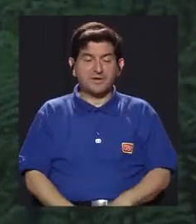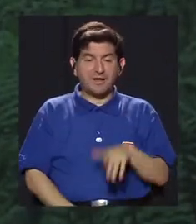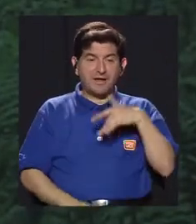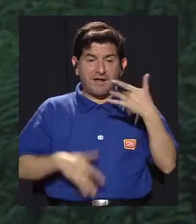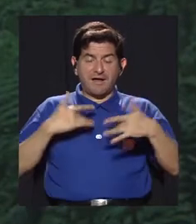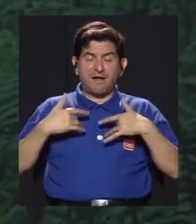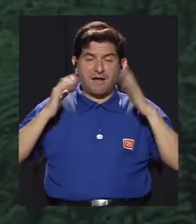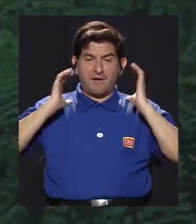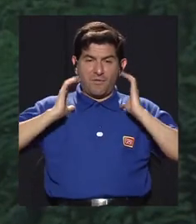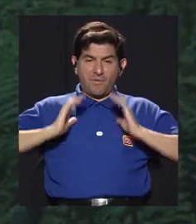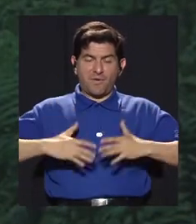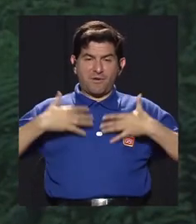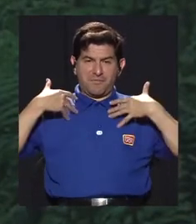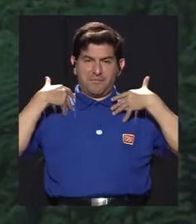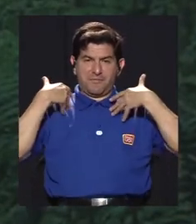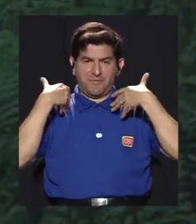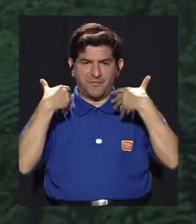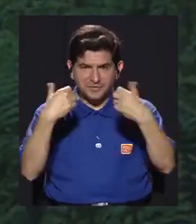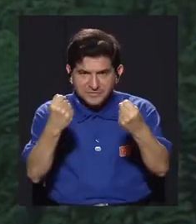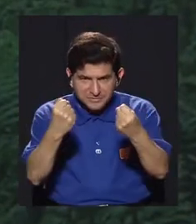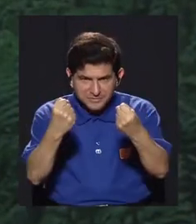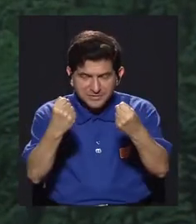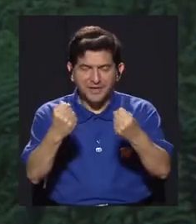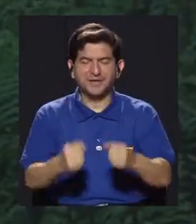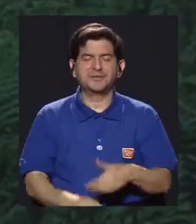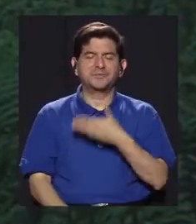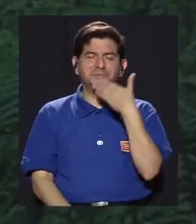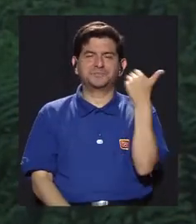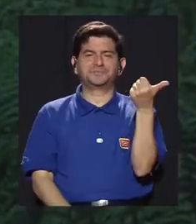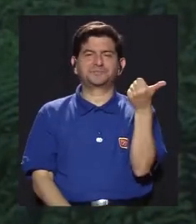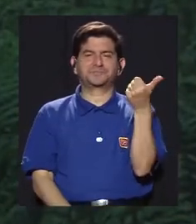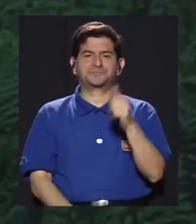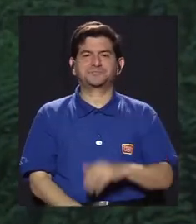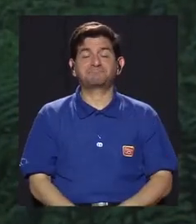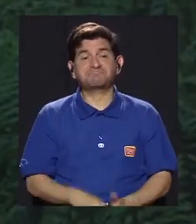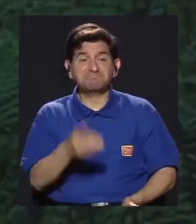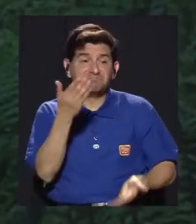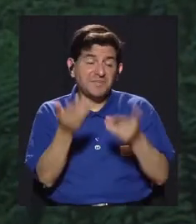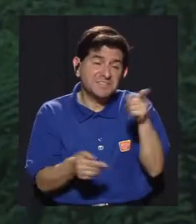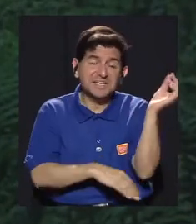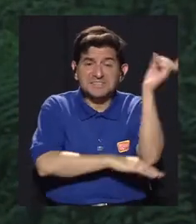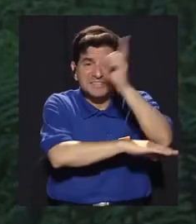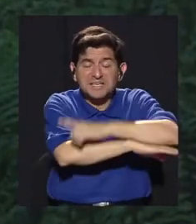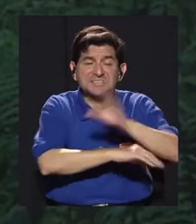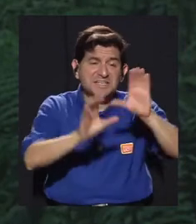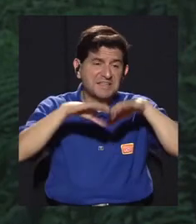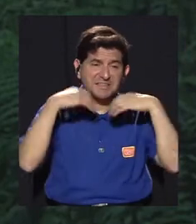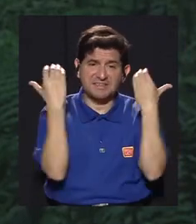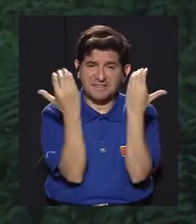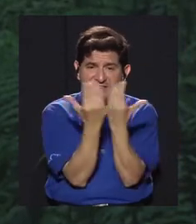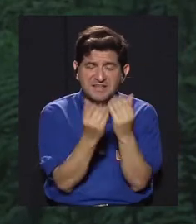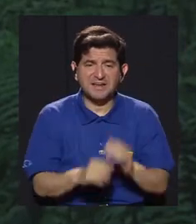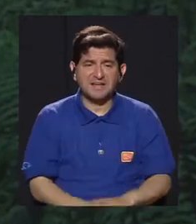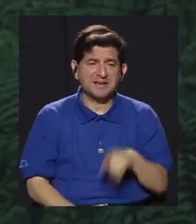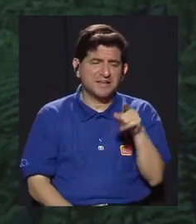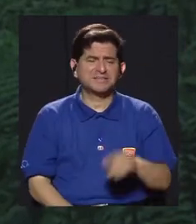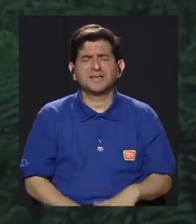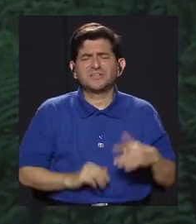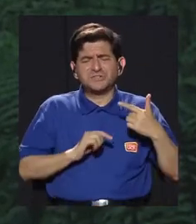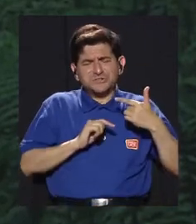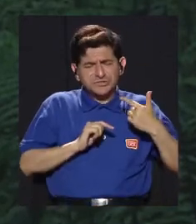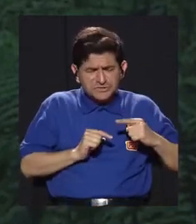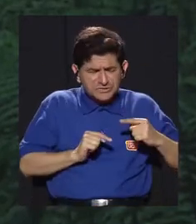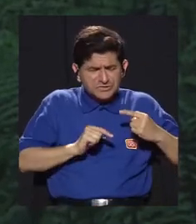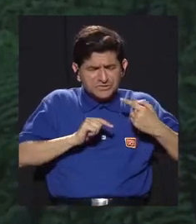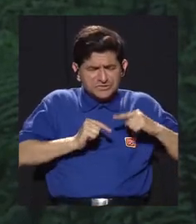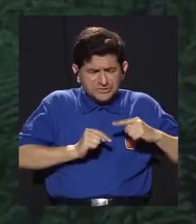como la salud en su cuerpo empiezan a sentirse mejor, ¿verdad? Tal vez ese día de la clase se levantaron